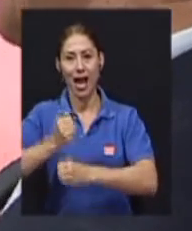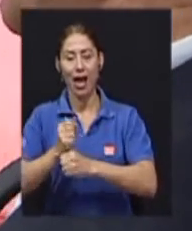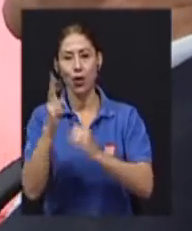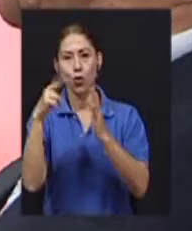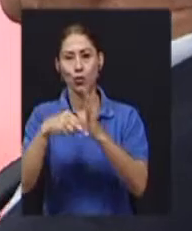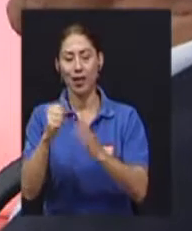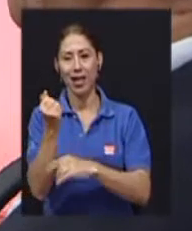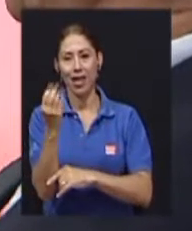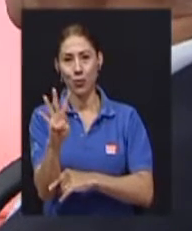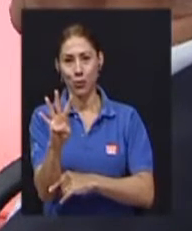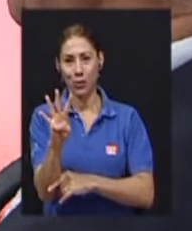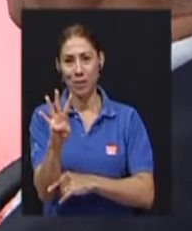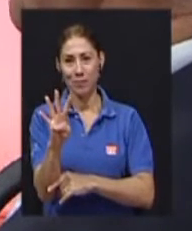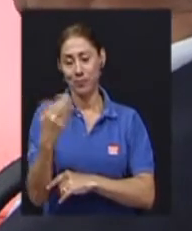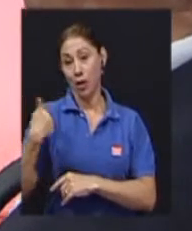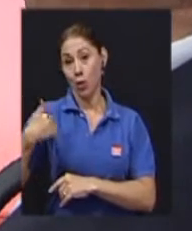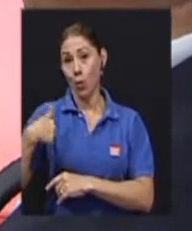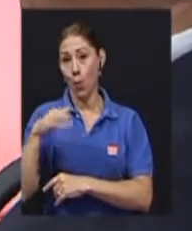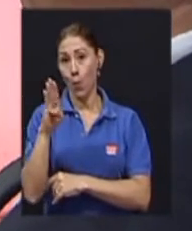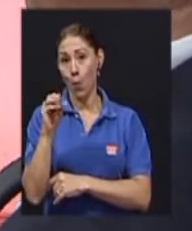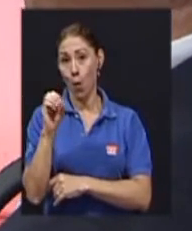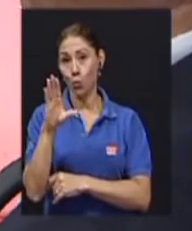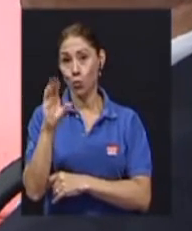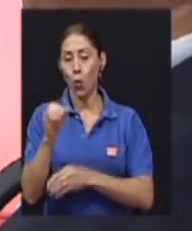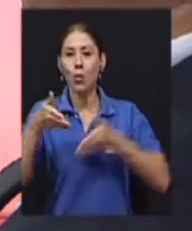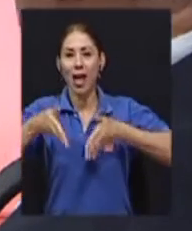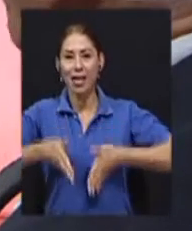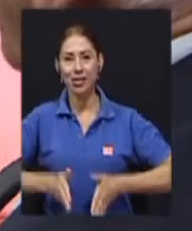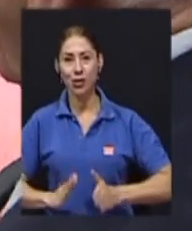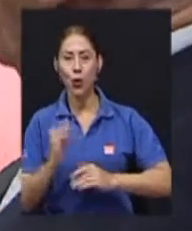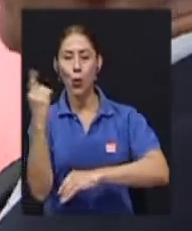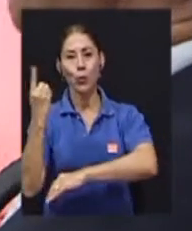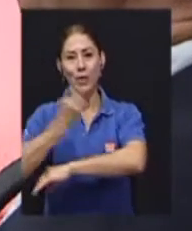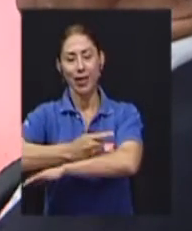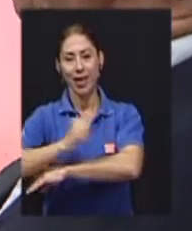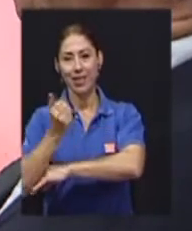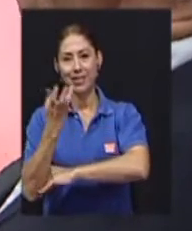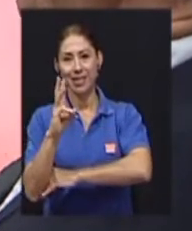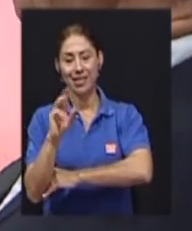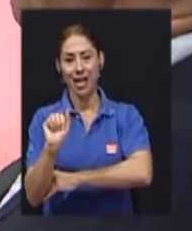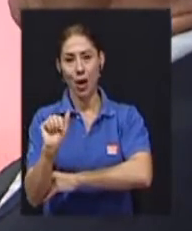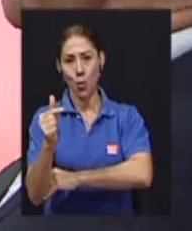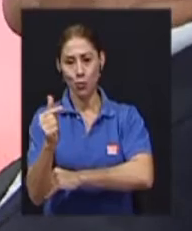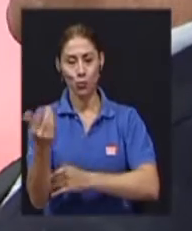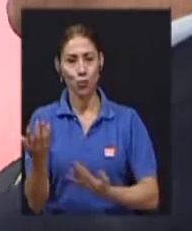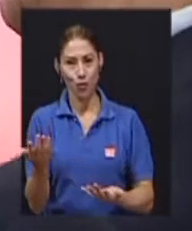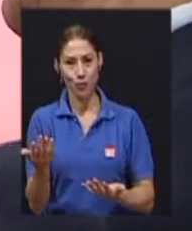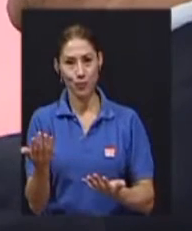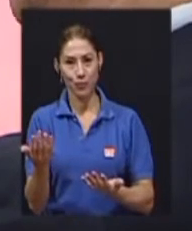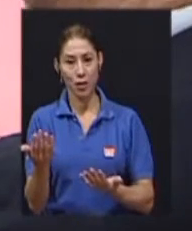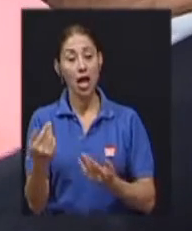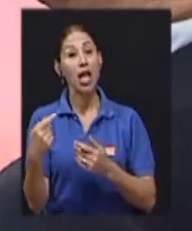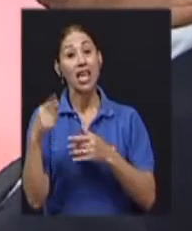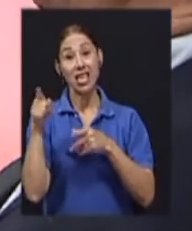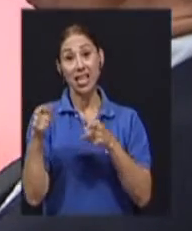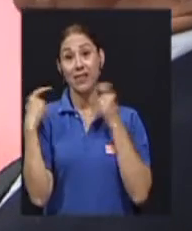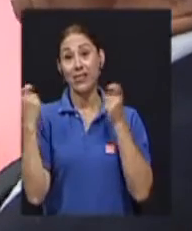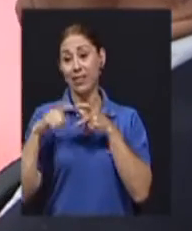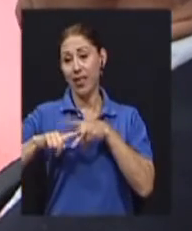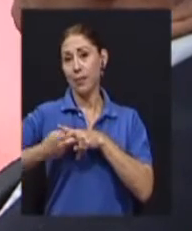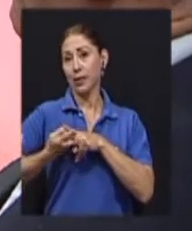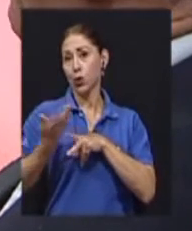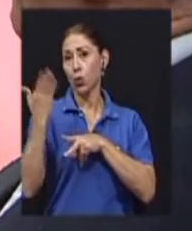Don Bosco nació precisamente un 16 de agosto. Y se prolonga hasta